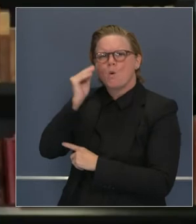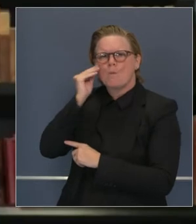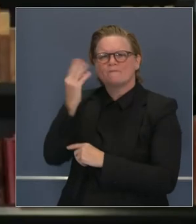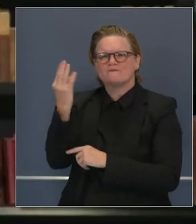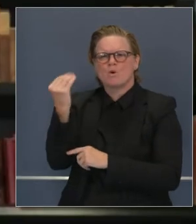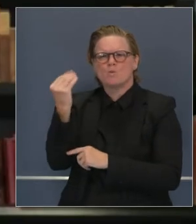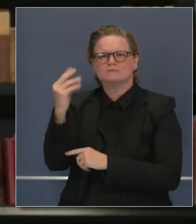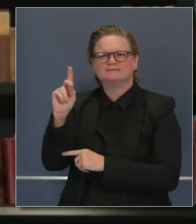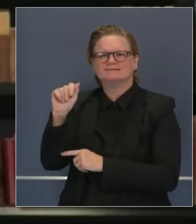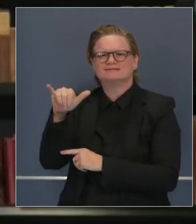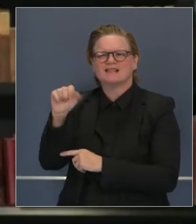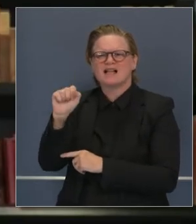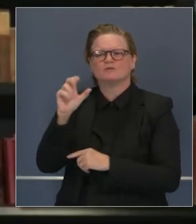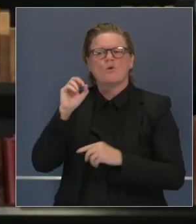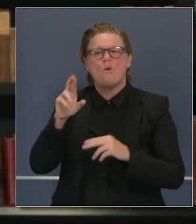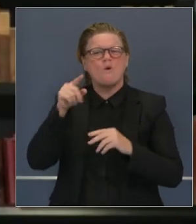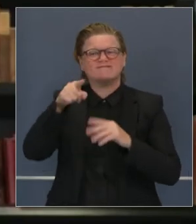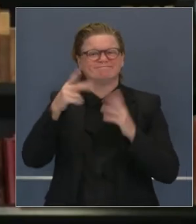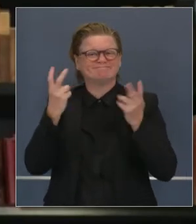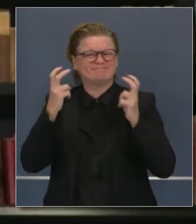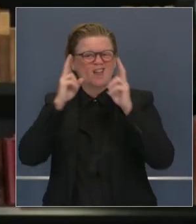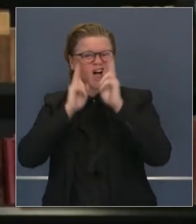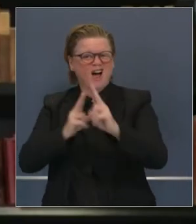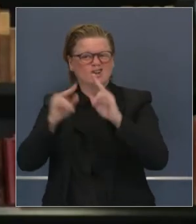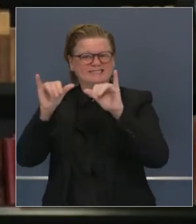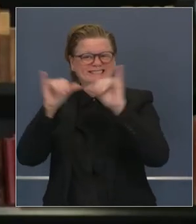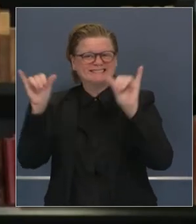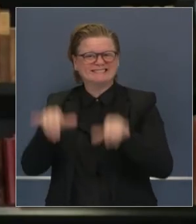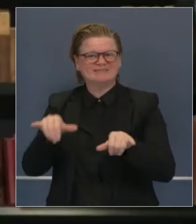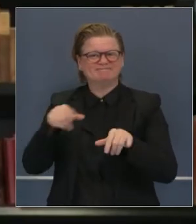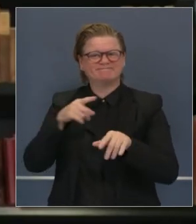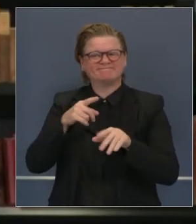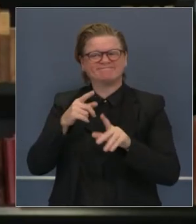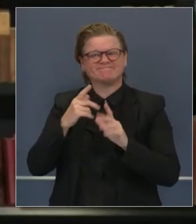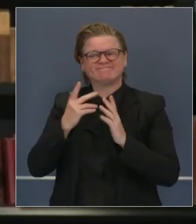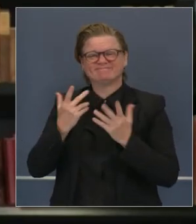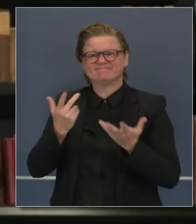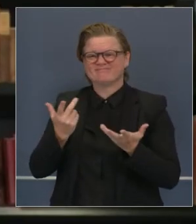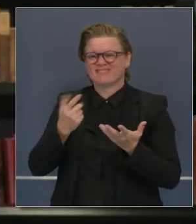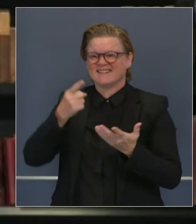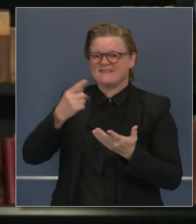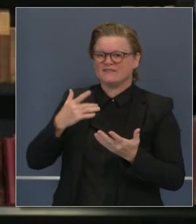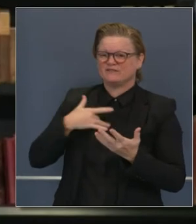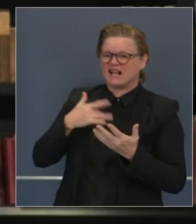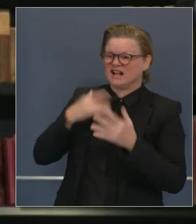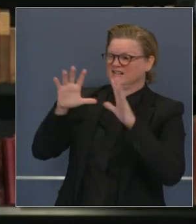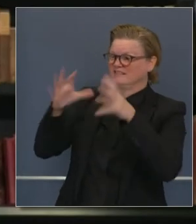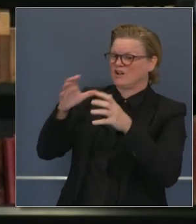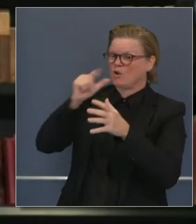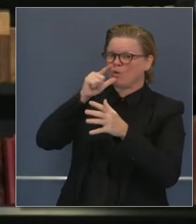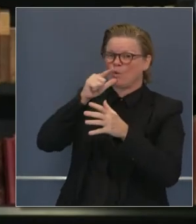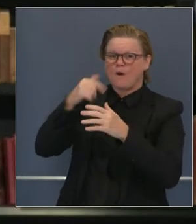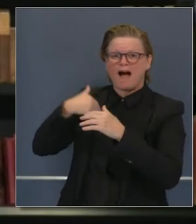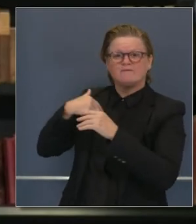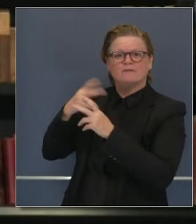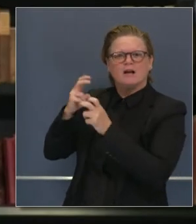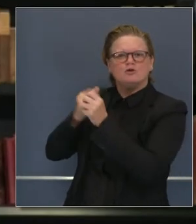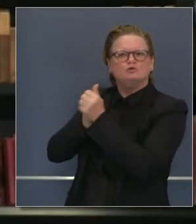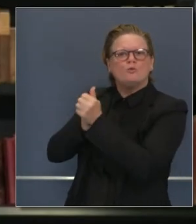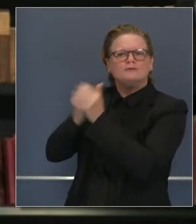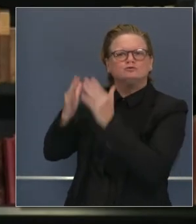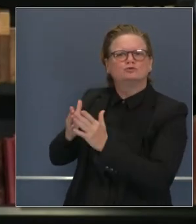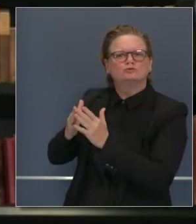palabra. ¿Hay algún grupo que los controla, que los sigue, para ver si en efecto se están llevando a cabo las cuarentenas? ¿Qué es